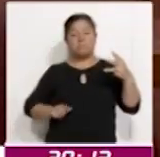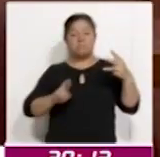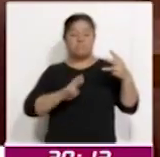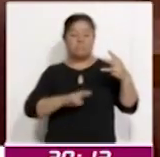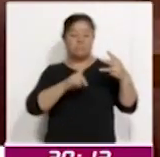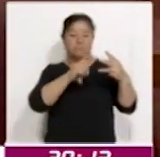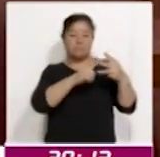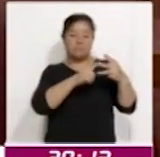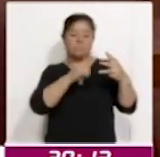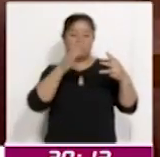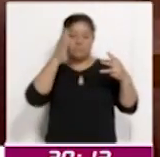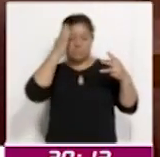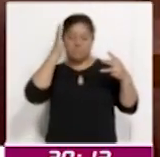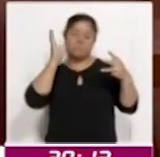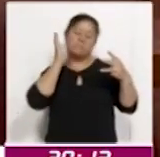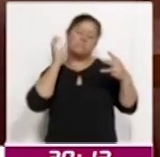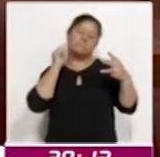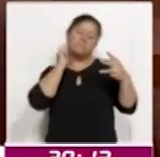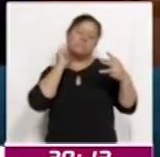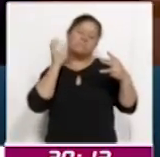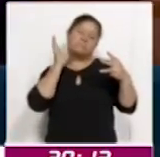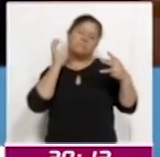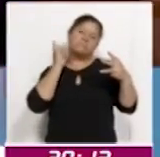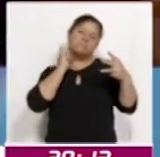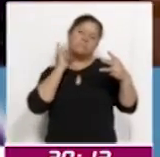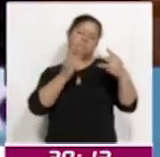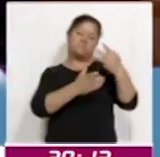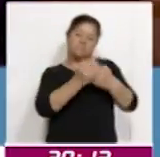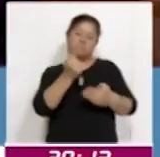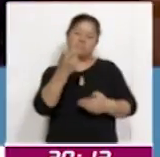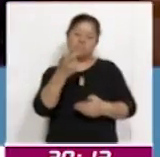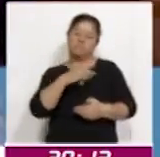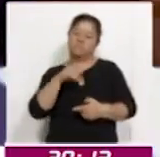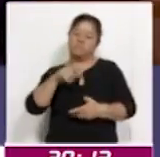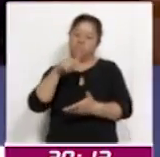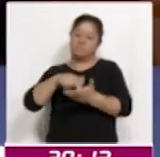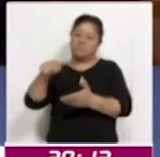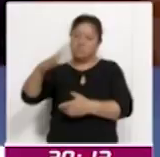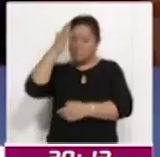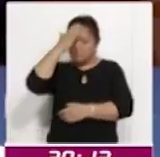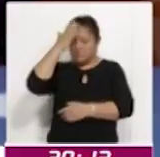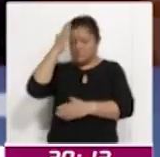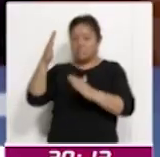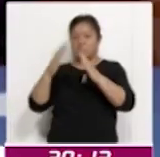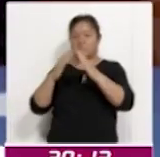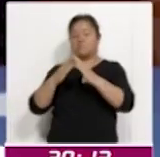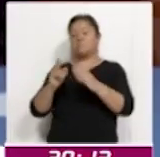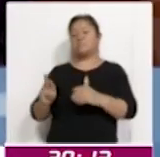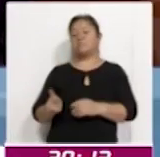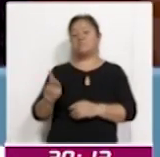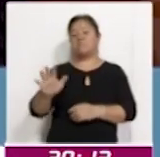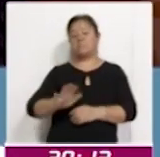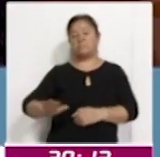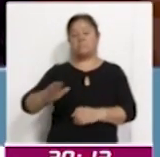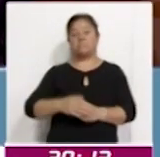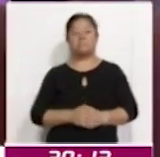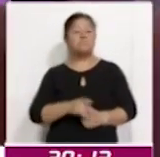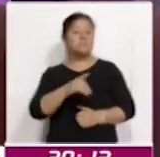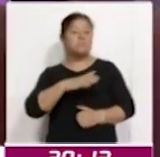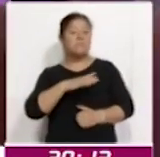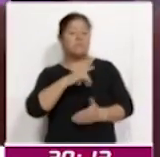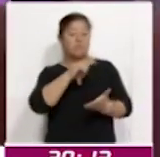Judicial, y por eso la sede, pues va a ser en la Casa del Pueblo. De hecho, nos conticaba hace unos instantes, van a tener diferentes sedes donde van a dar